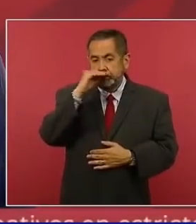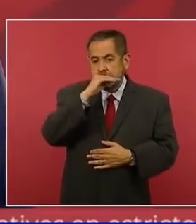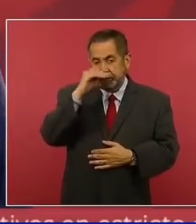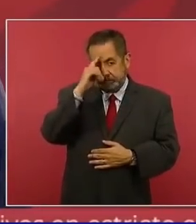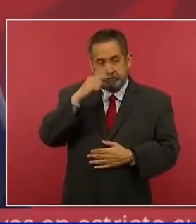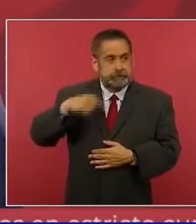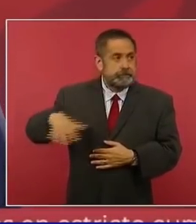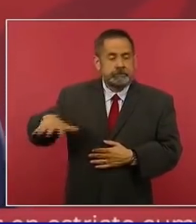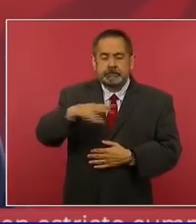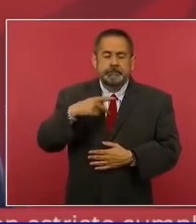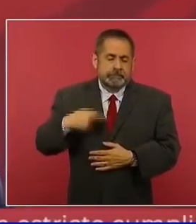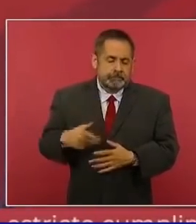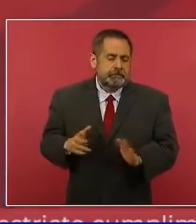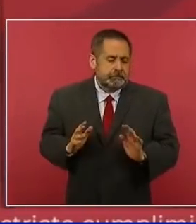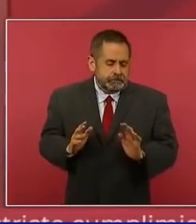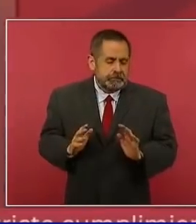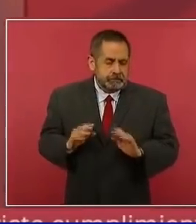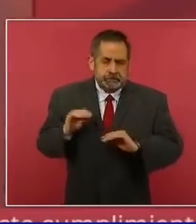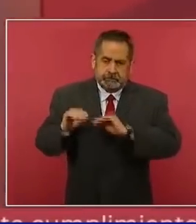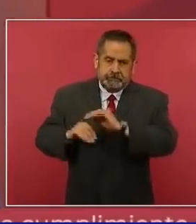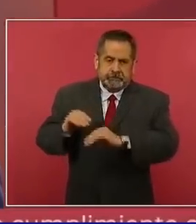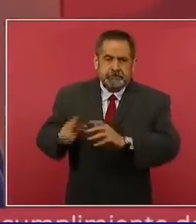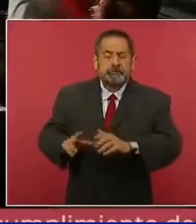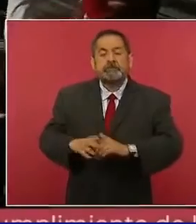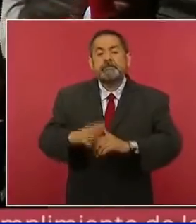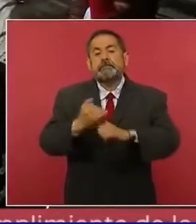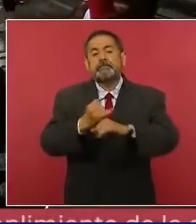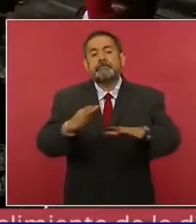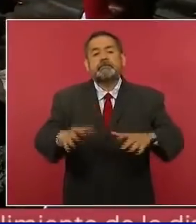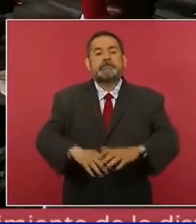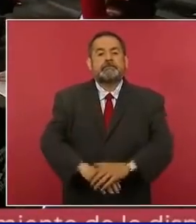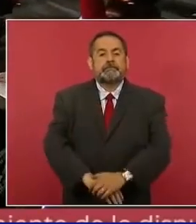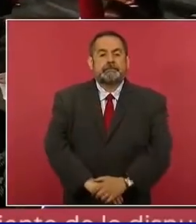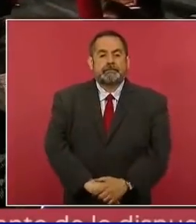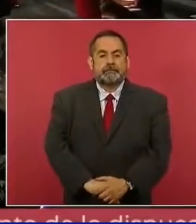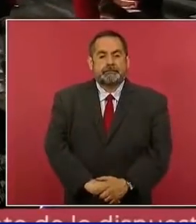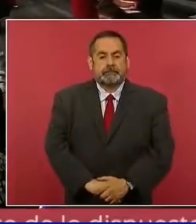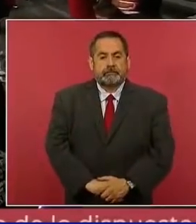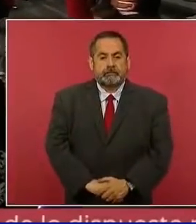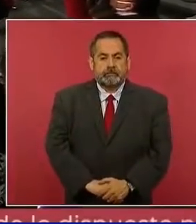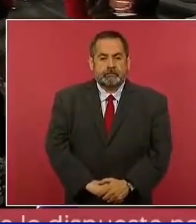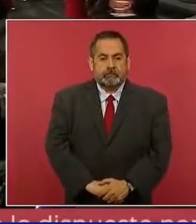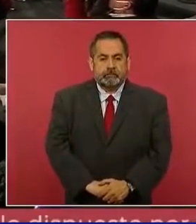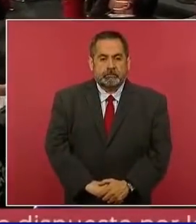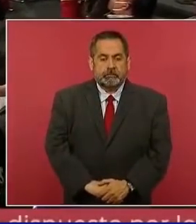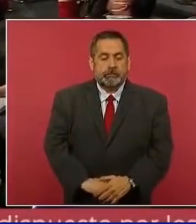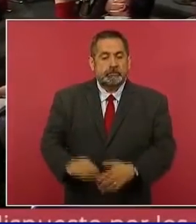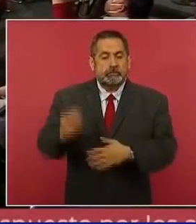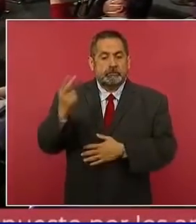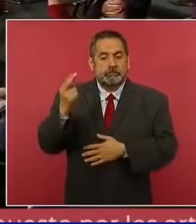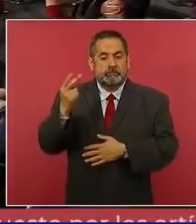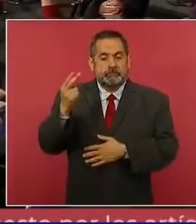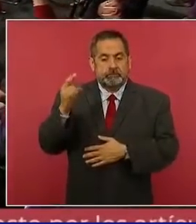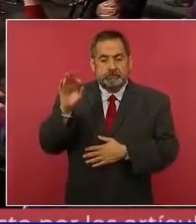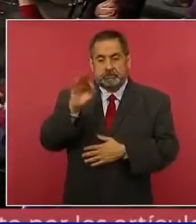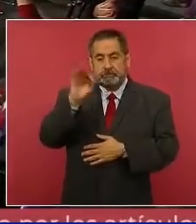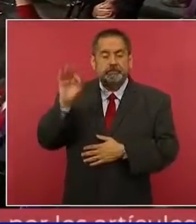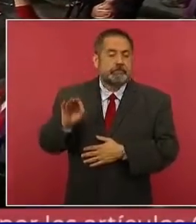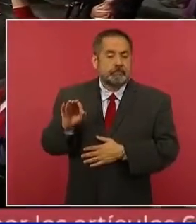Pero bueno, eso también queríamos informarles. 25 por ciento del